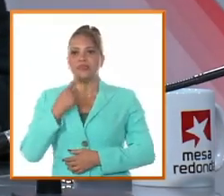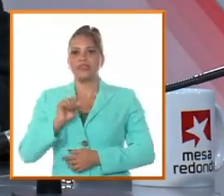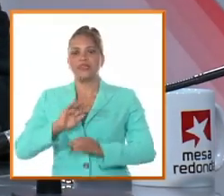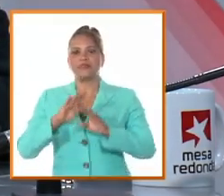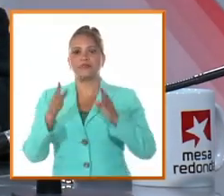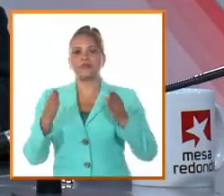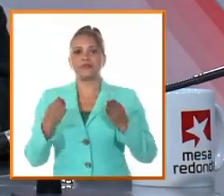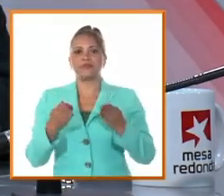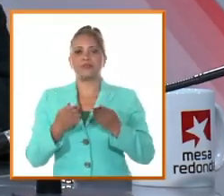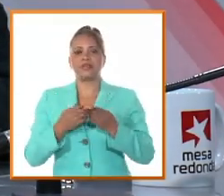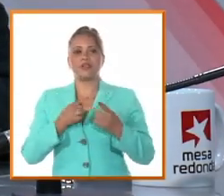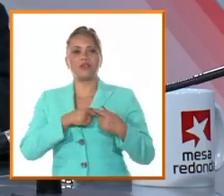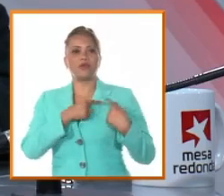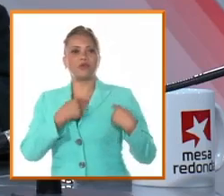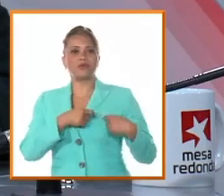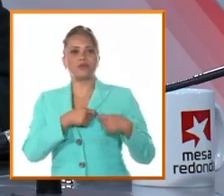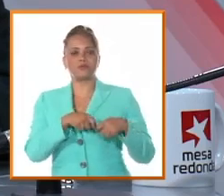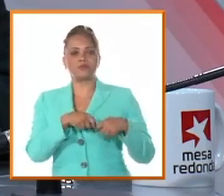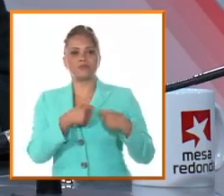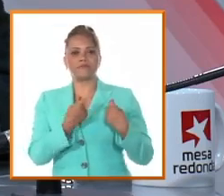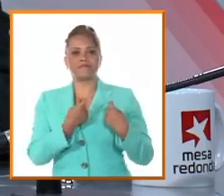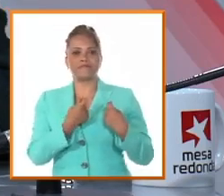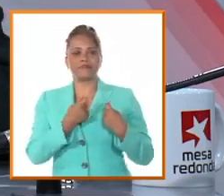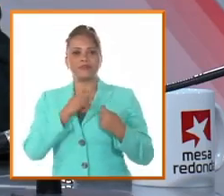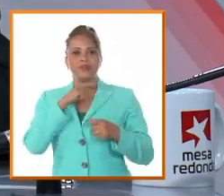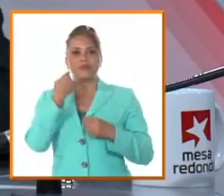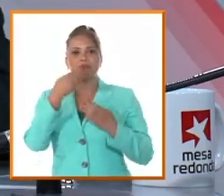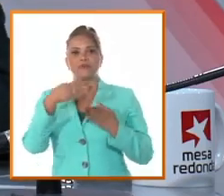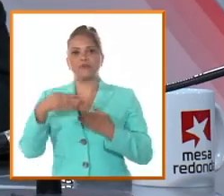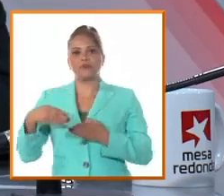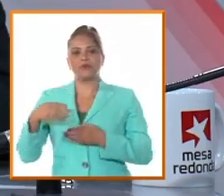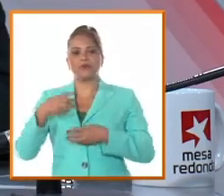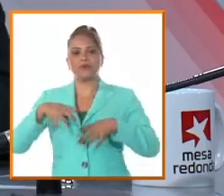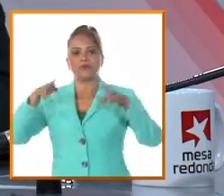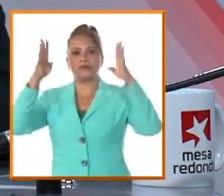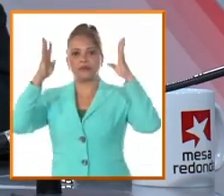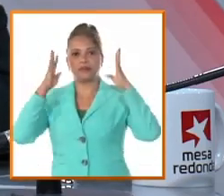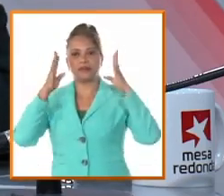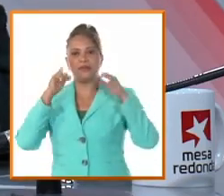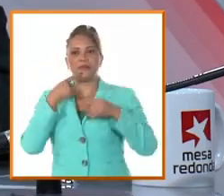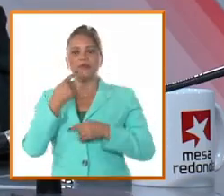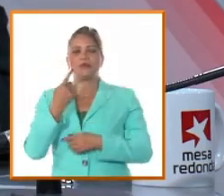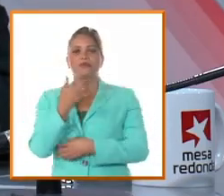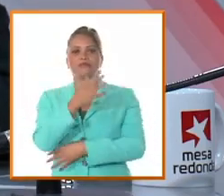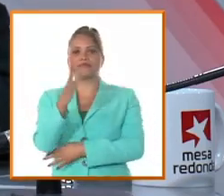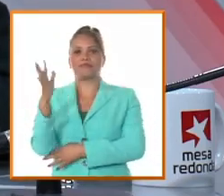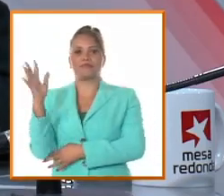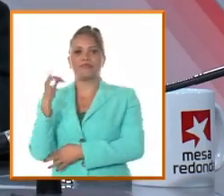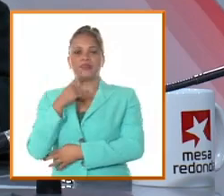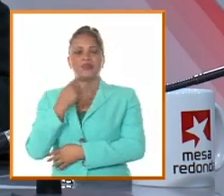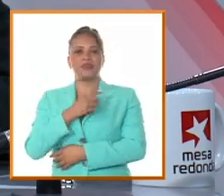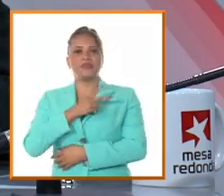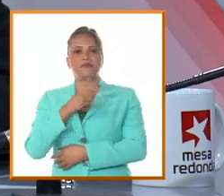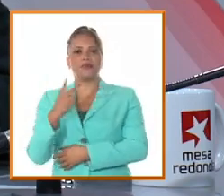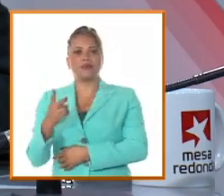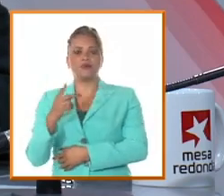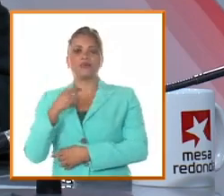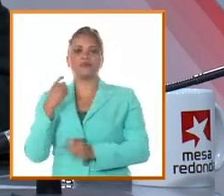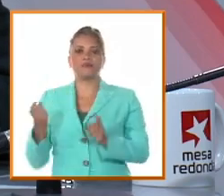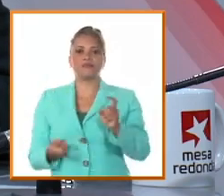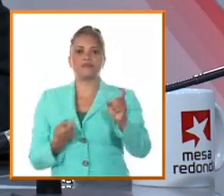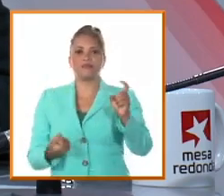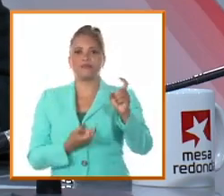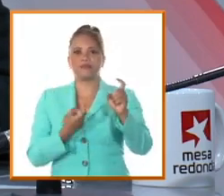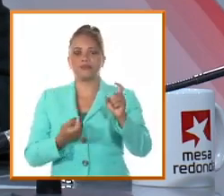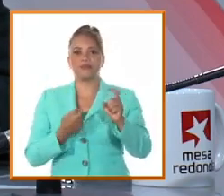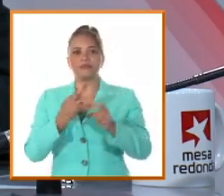roto el soberbio corazón altivo, cayó el rey de la brida y el estribo por los laureles del valor cubierto. Como